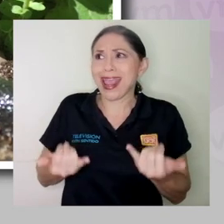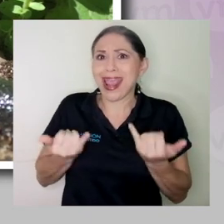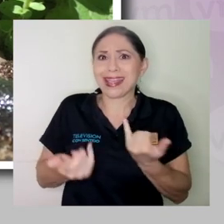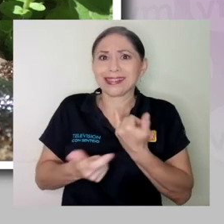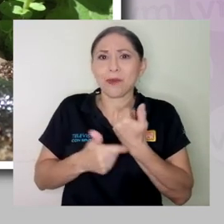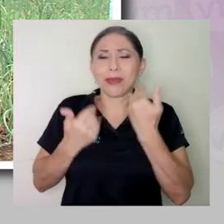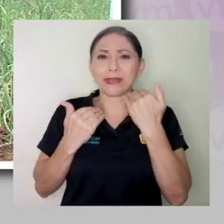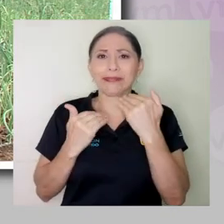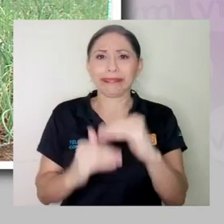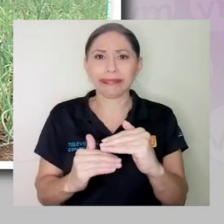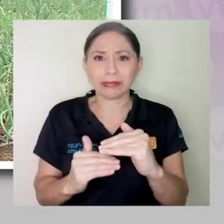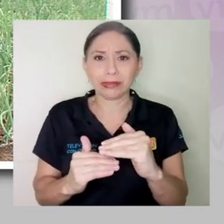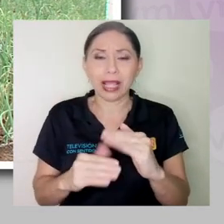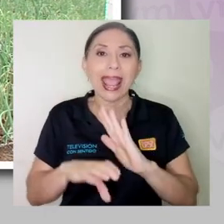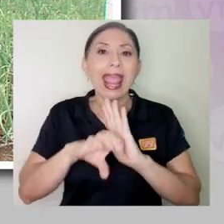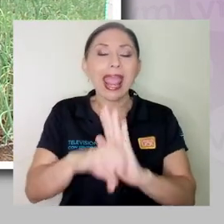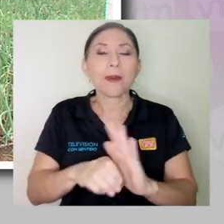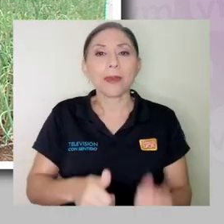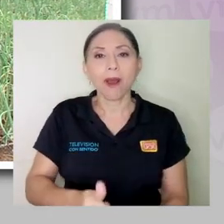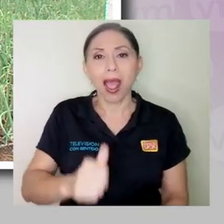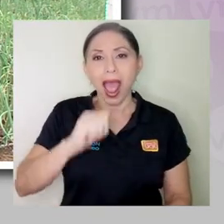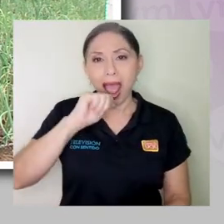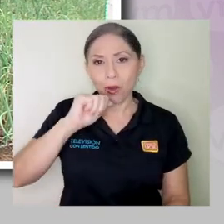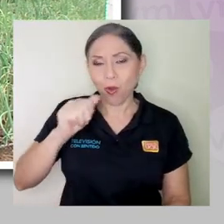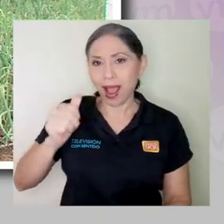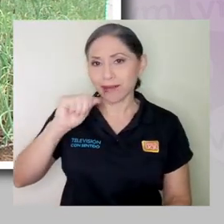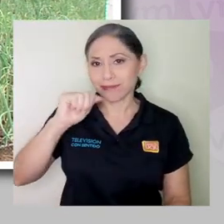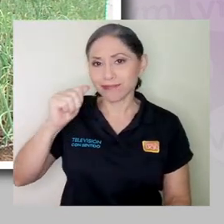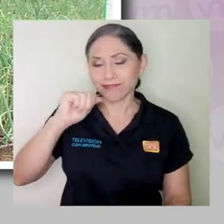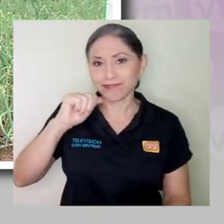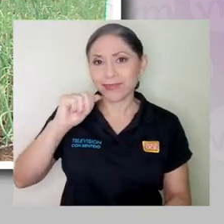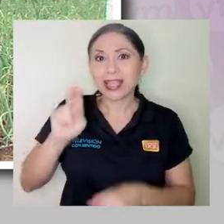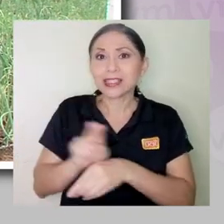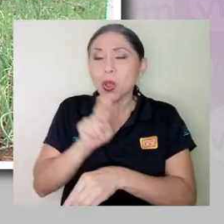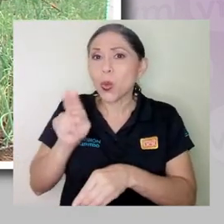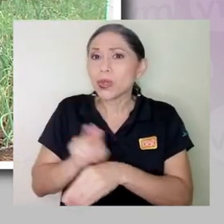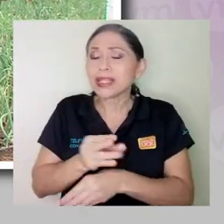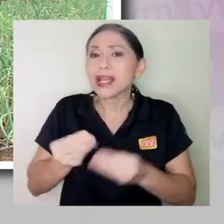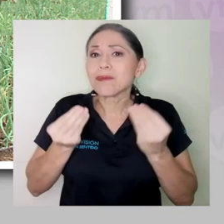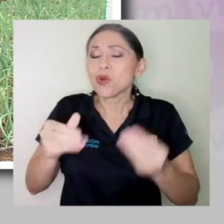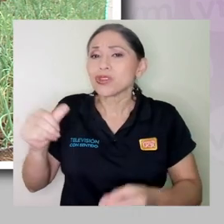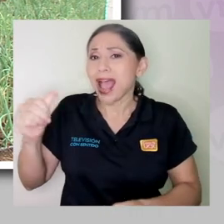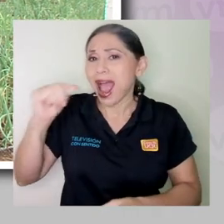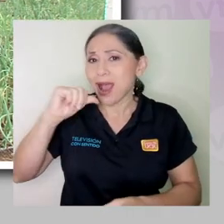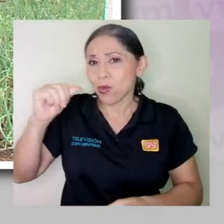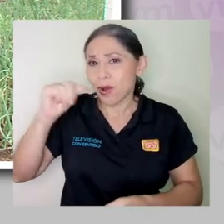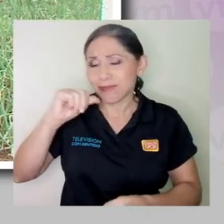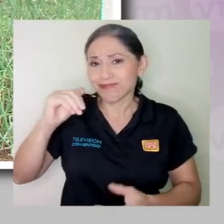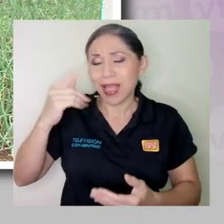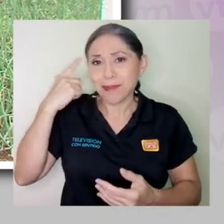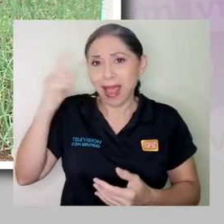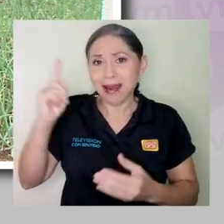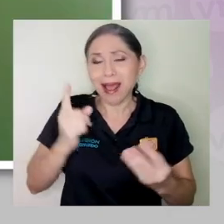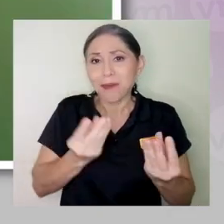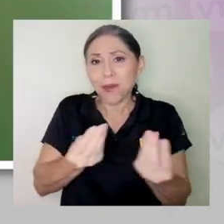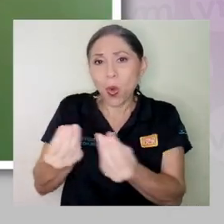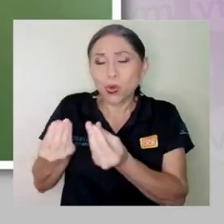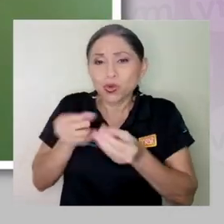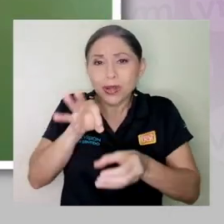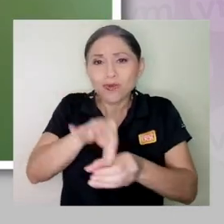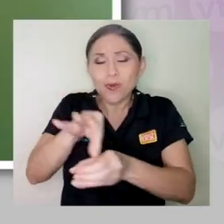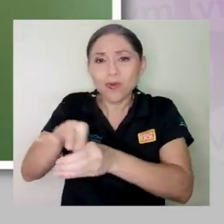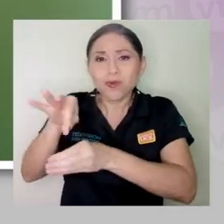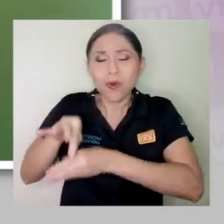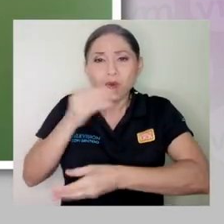ejemplo, agua. Se utiliza mucha agua en la producción de alimentos. Se utiliza mucho recurso humano.